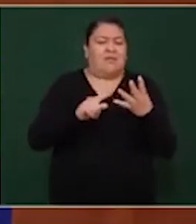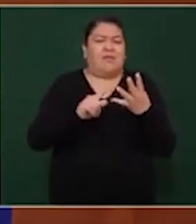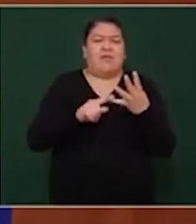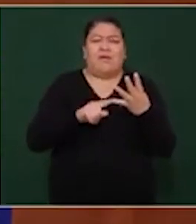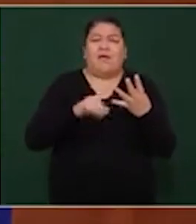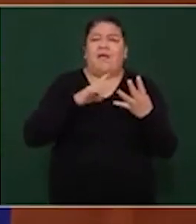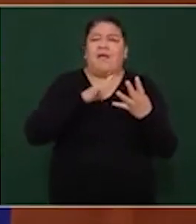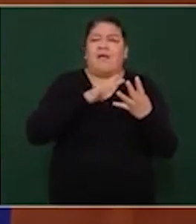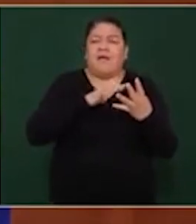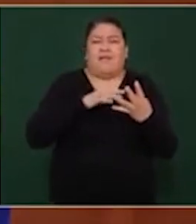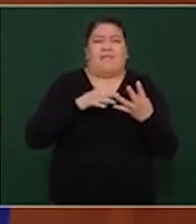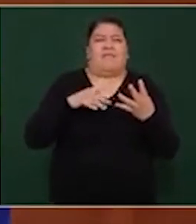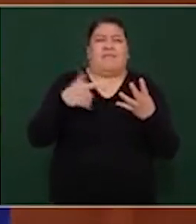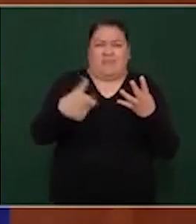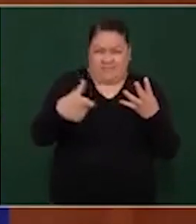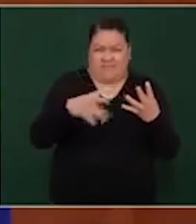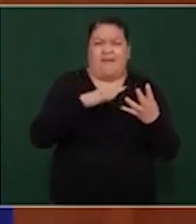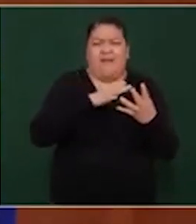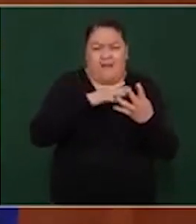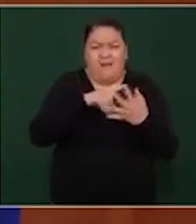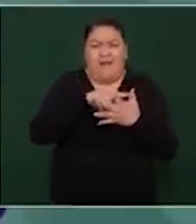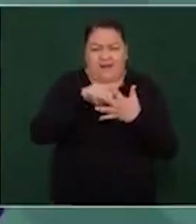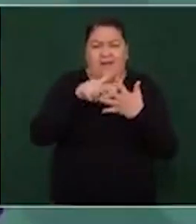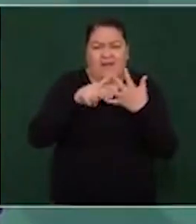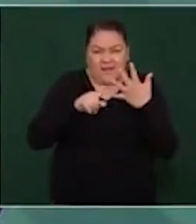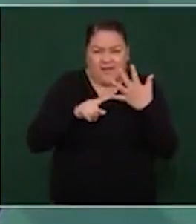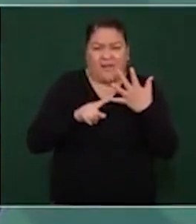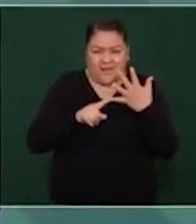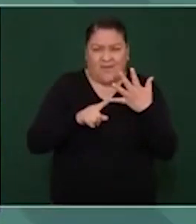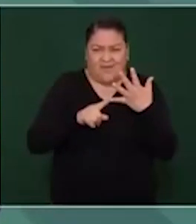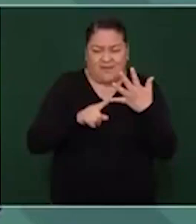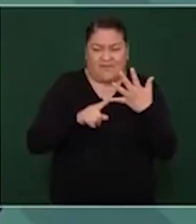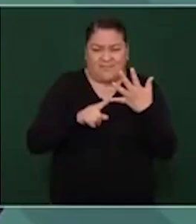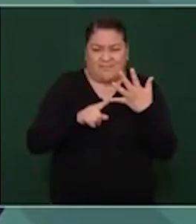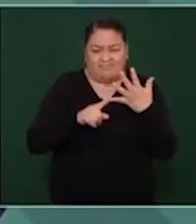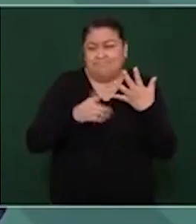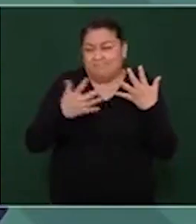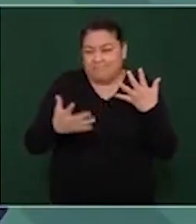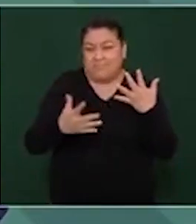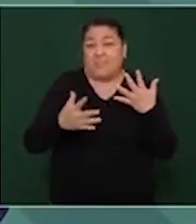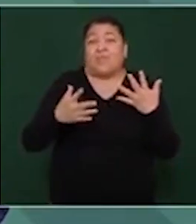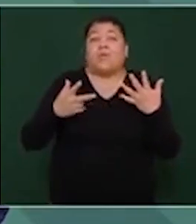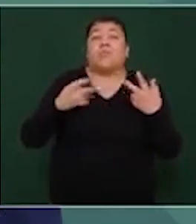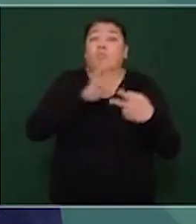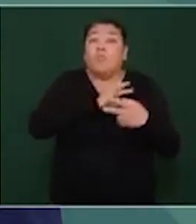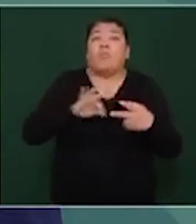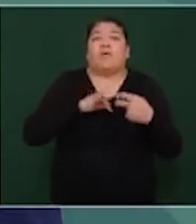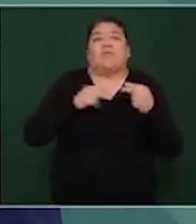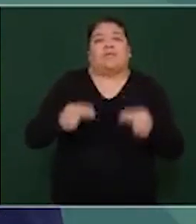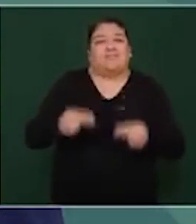capital, inversiones y hay mercado.